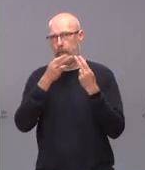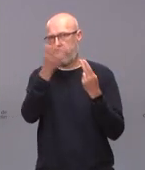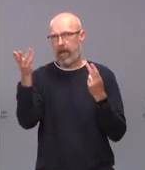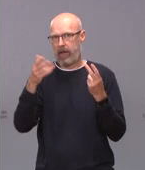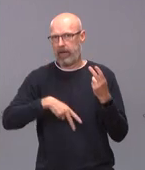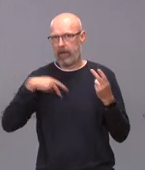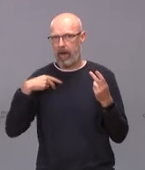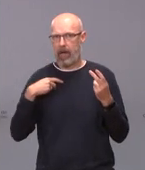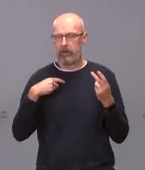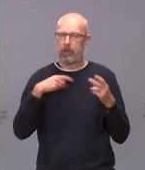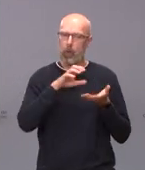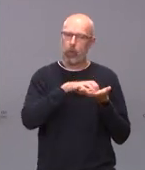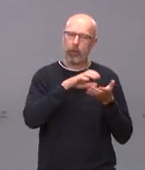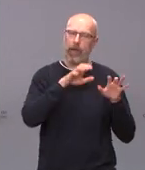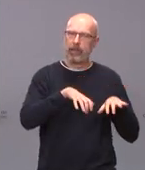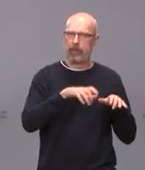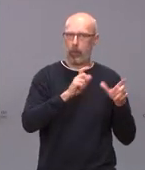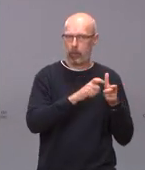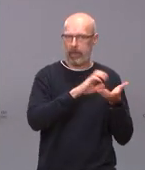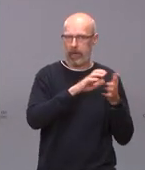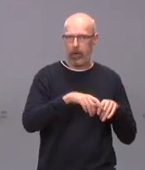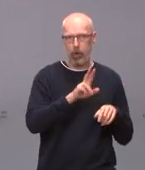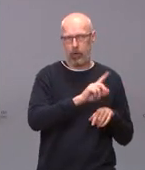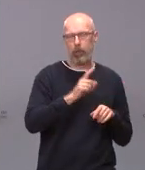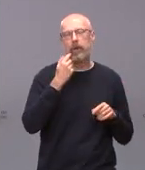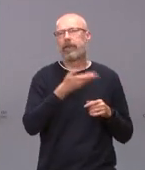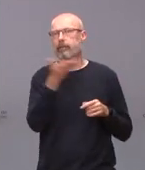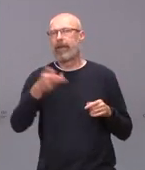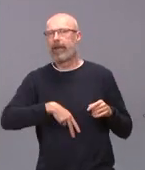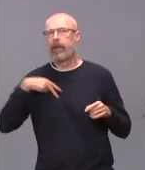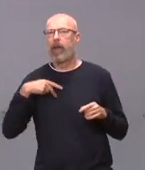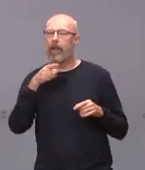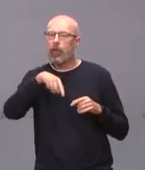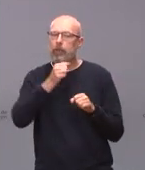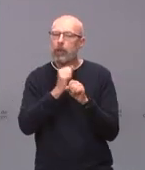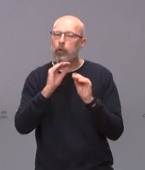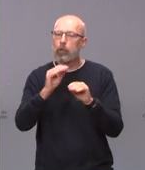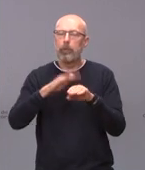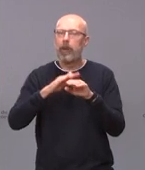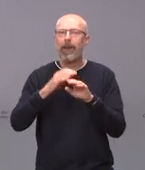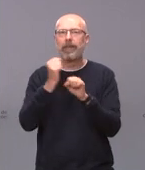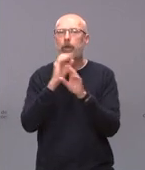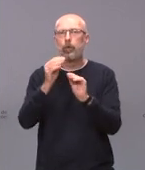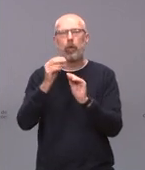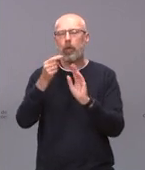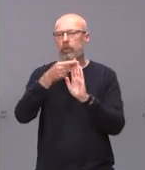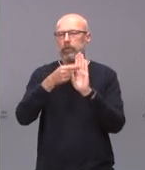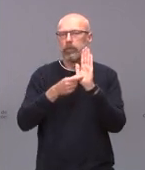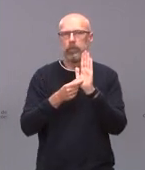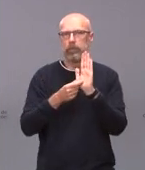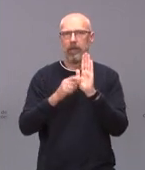concreto de la junta de Castilla y León lo hacen para unas labores que vienen perfectamente definidas en lo que es la